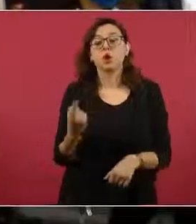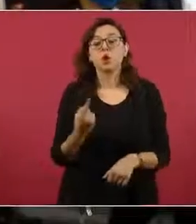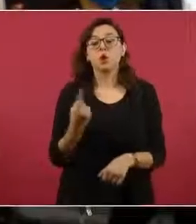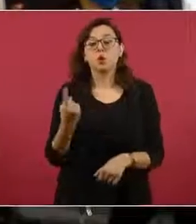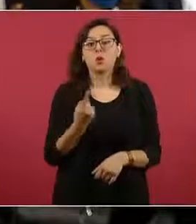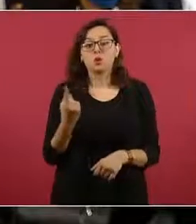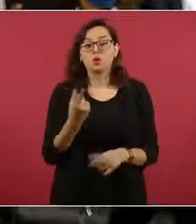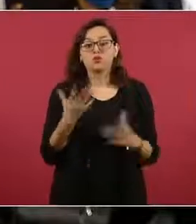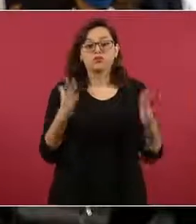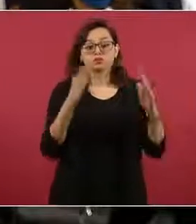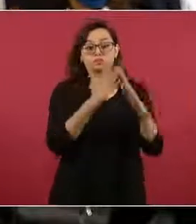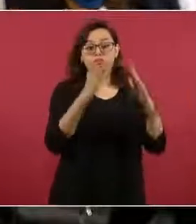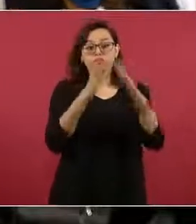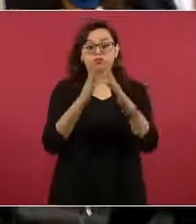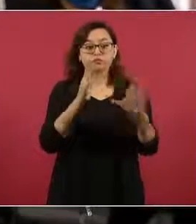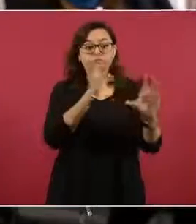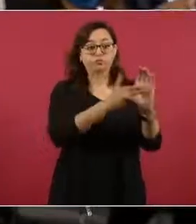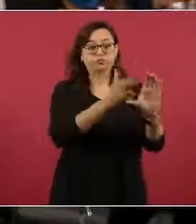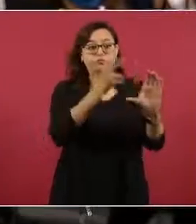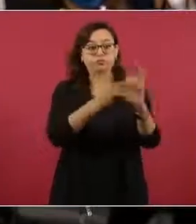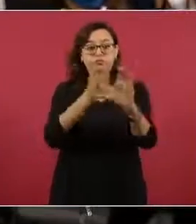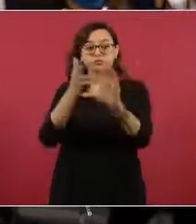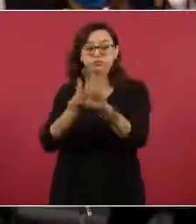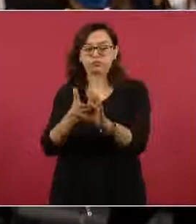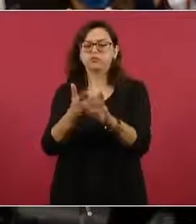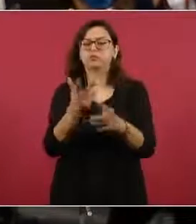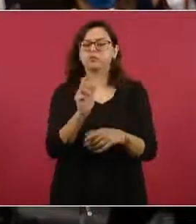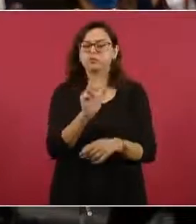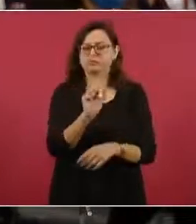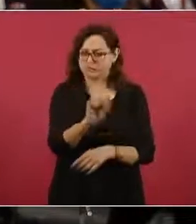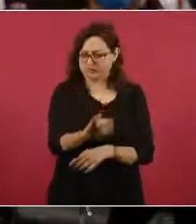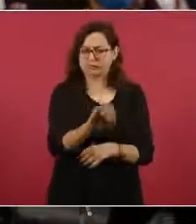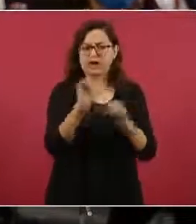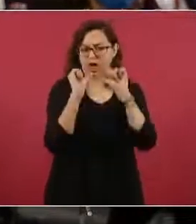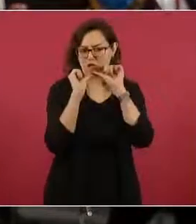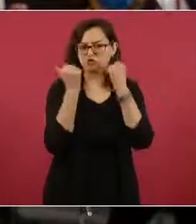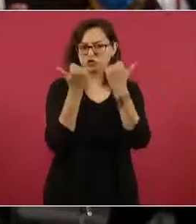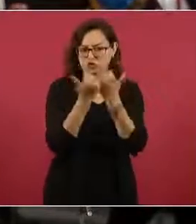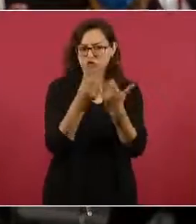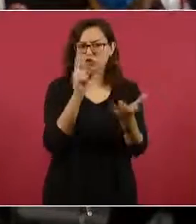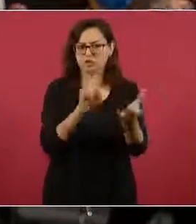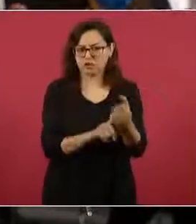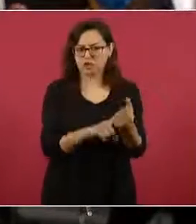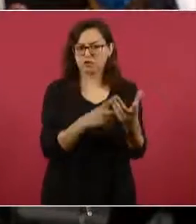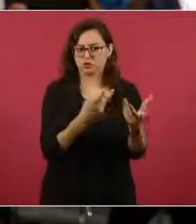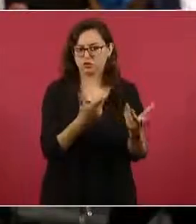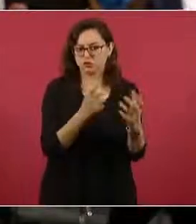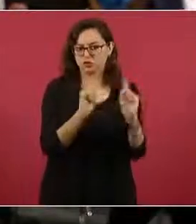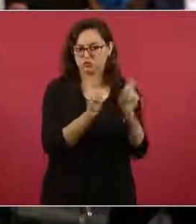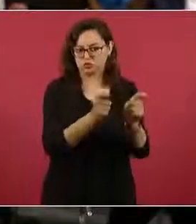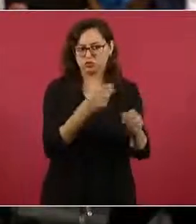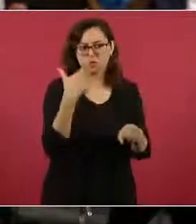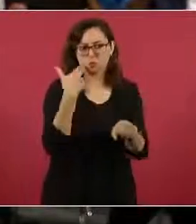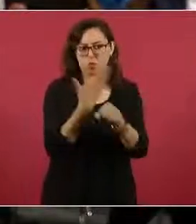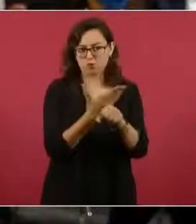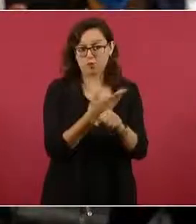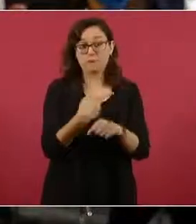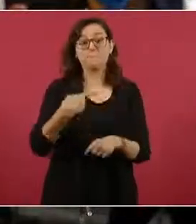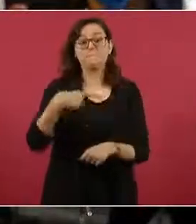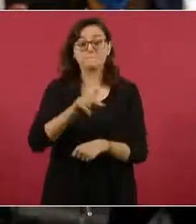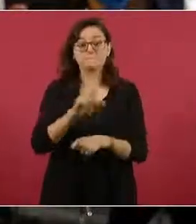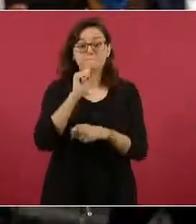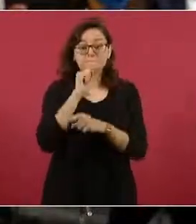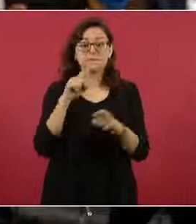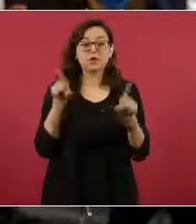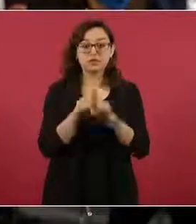albergues que están operados por la sociedad civil, pero el Estado tiene una responsabilidad sobre estas personas en